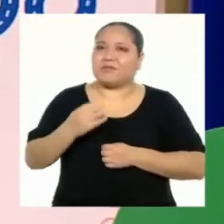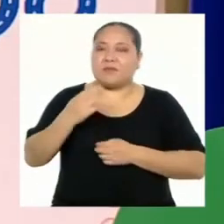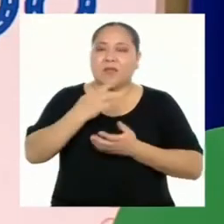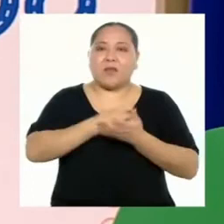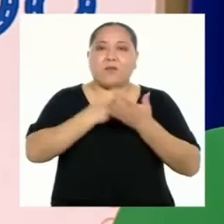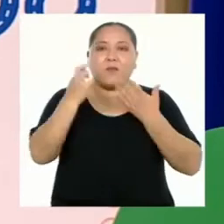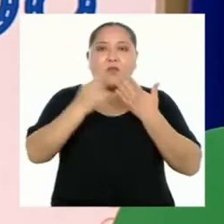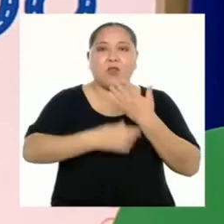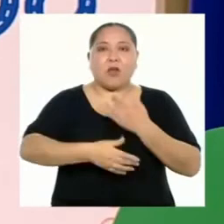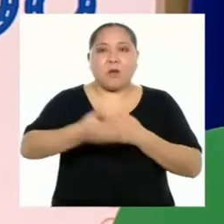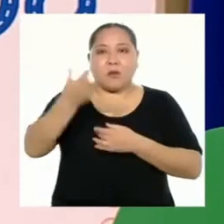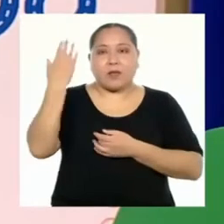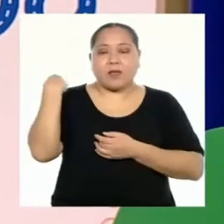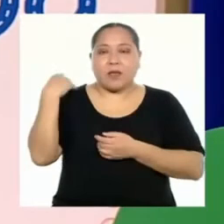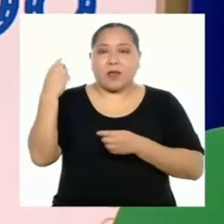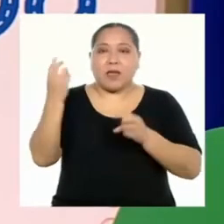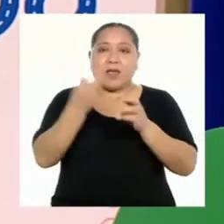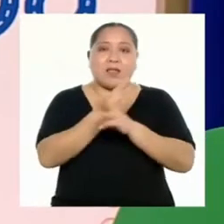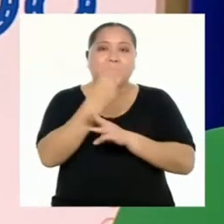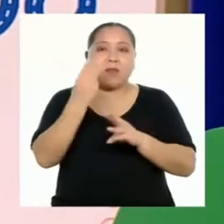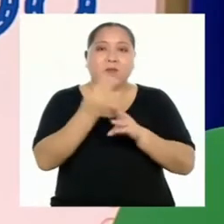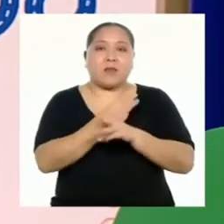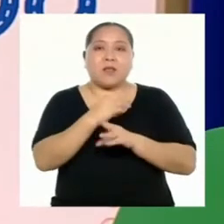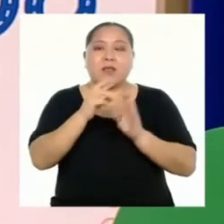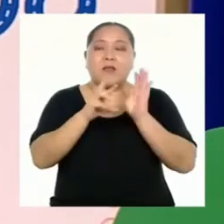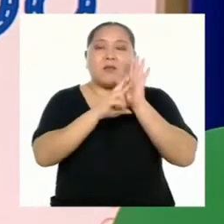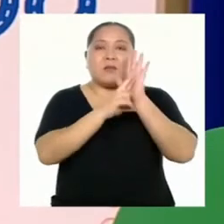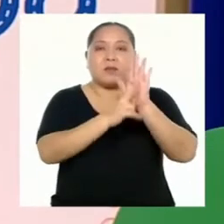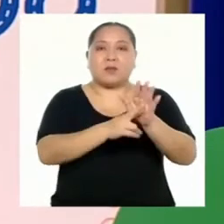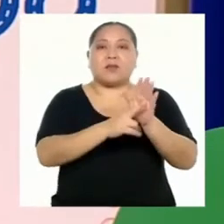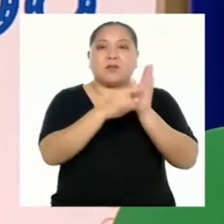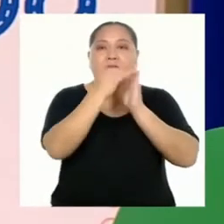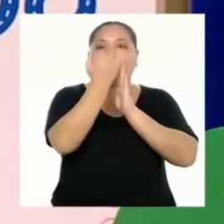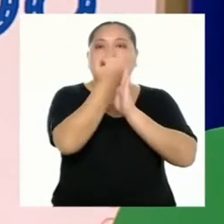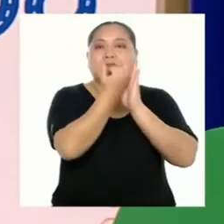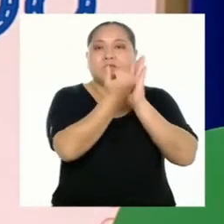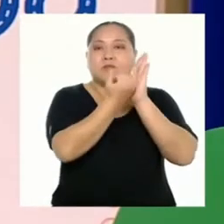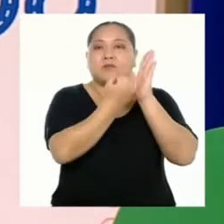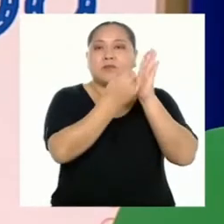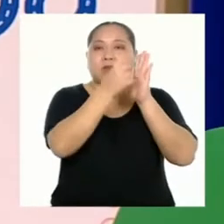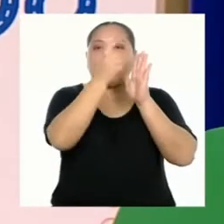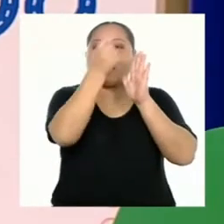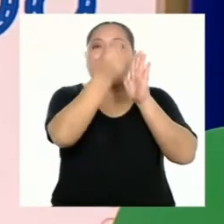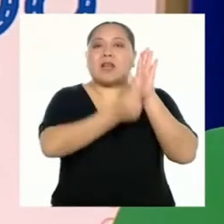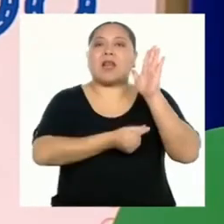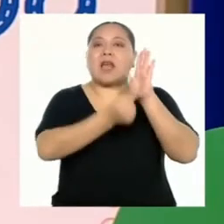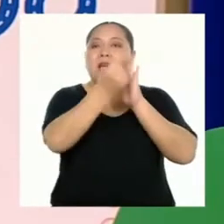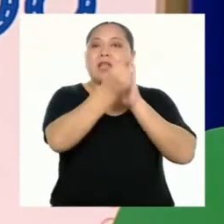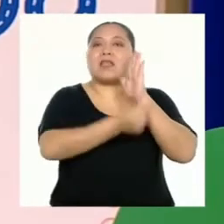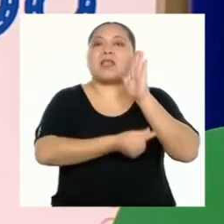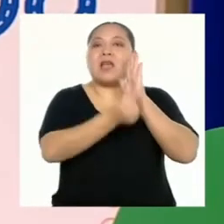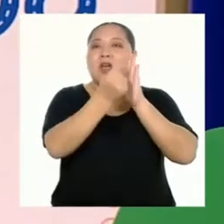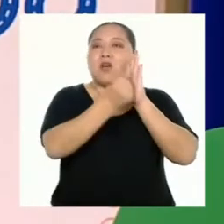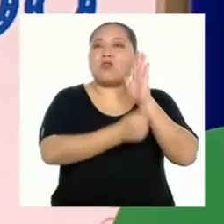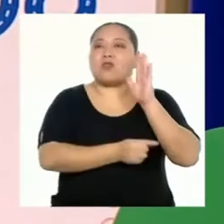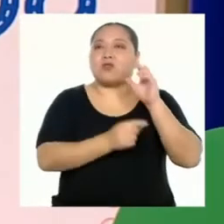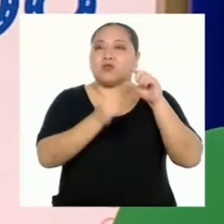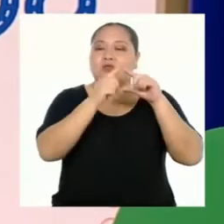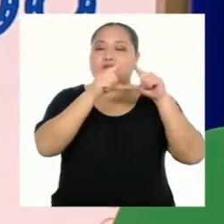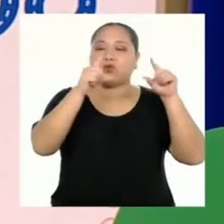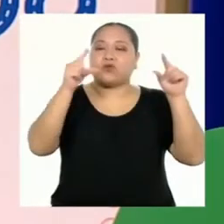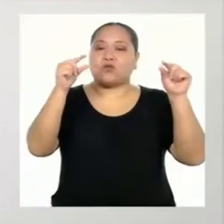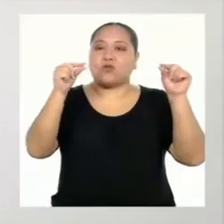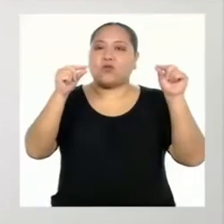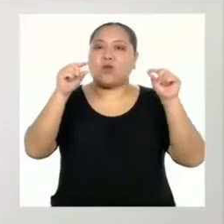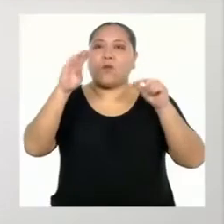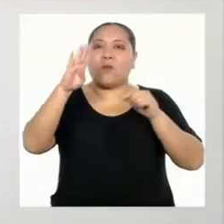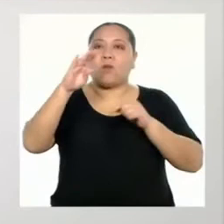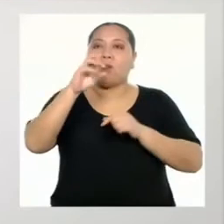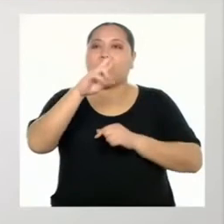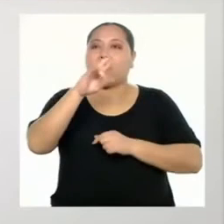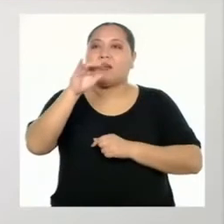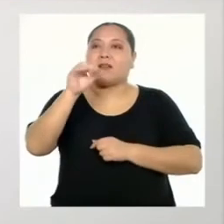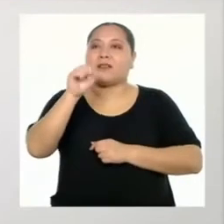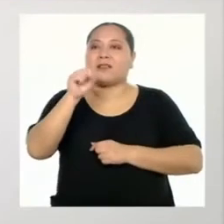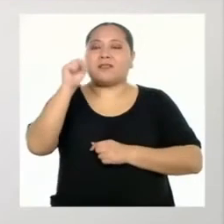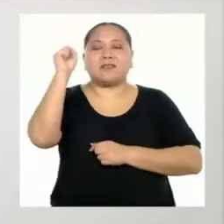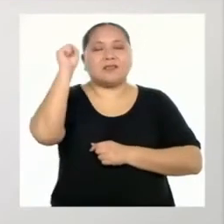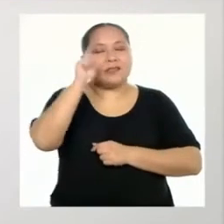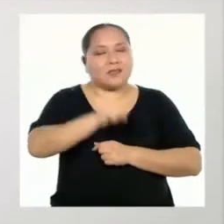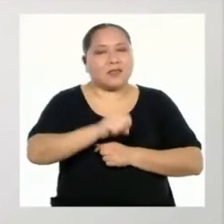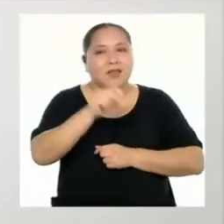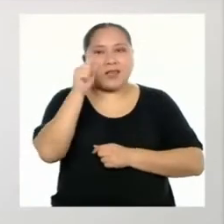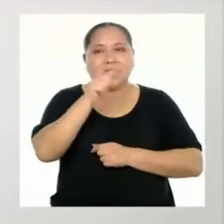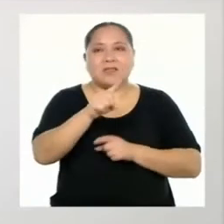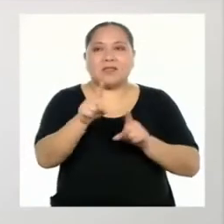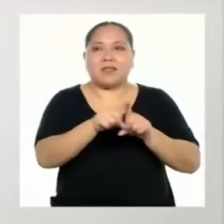En el programa anterior, de MATE, representamos los datos con unos rectángulos, algo así como unas barras. Así